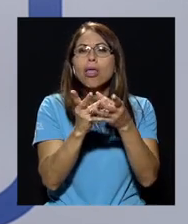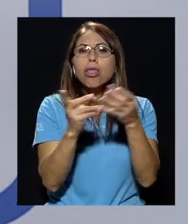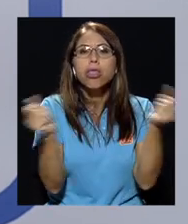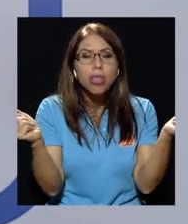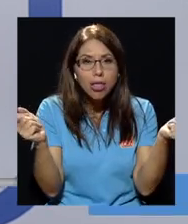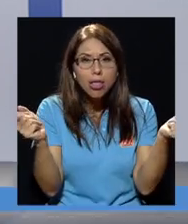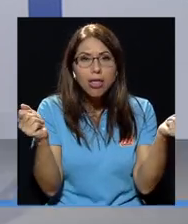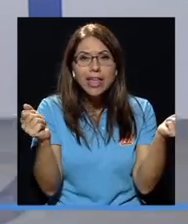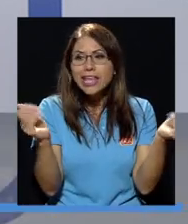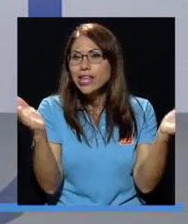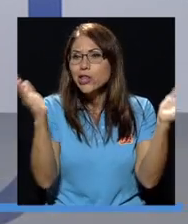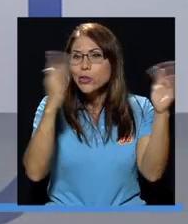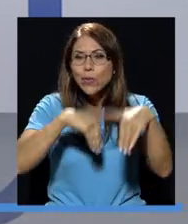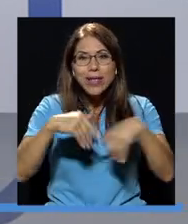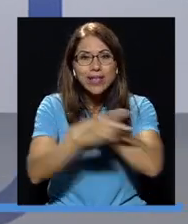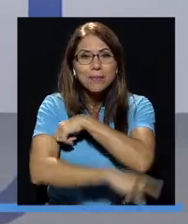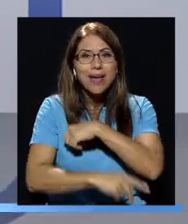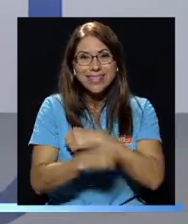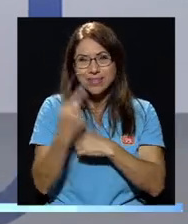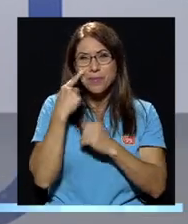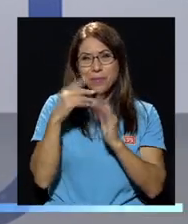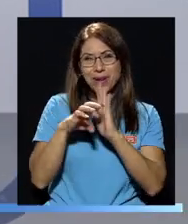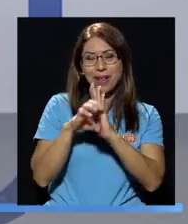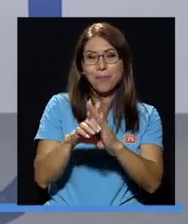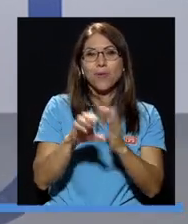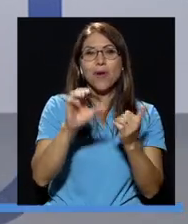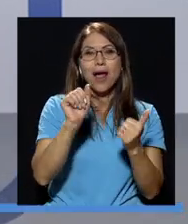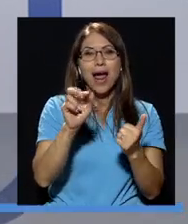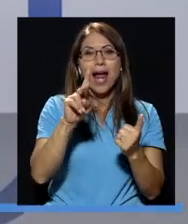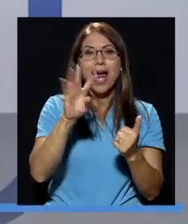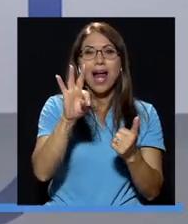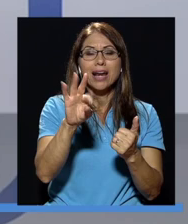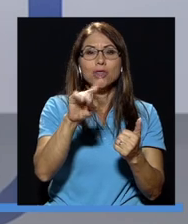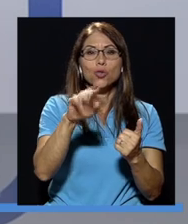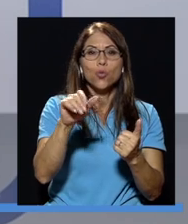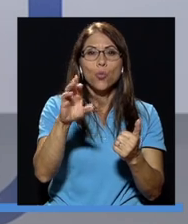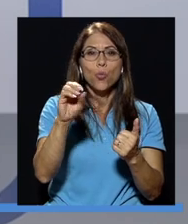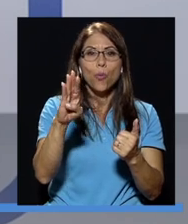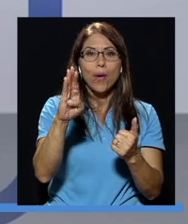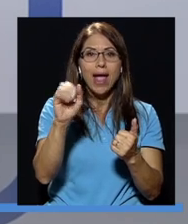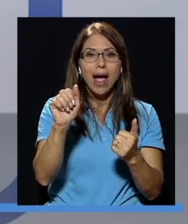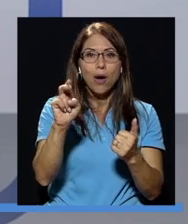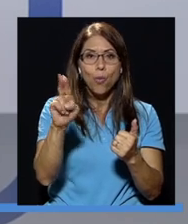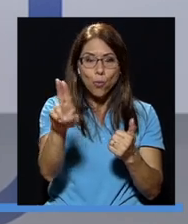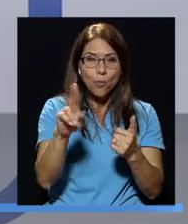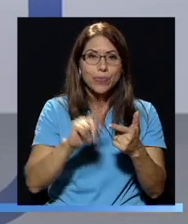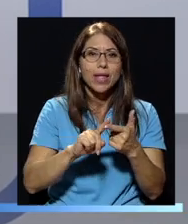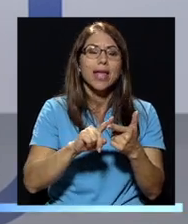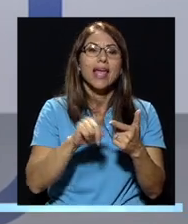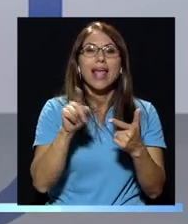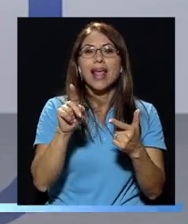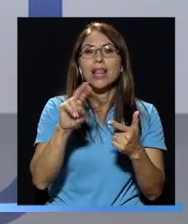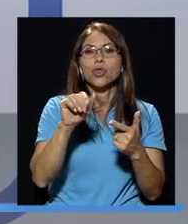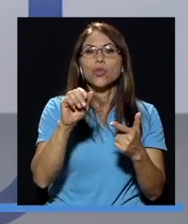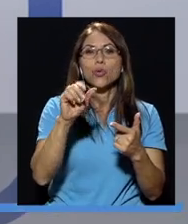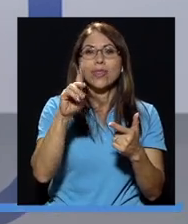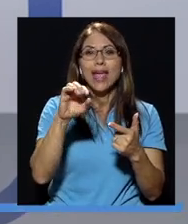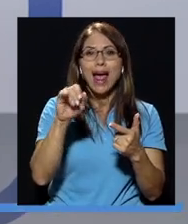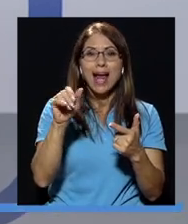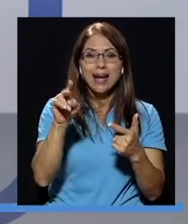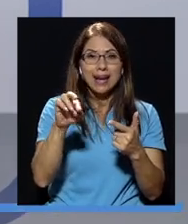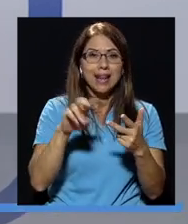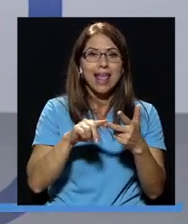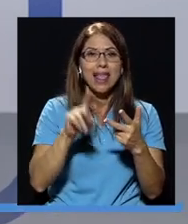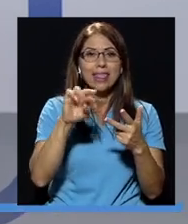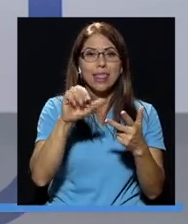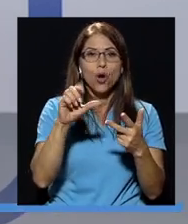país. Y esas eran estas, el arnubó, el neomudéjar, el neogótico. Dijimos, ok, hagamos la investigación de